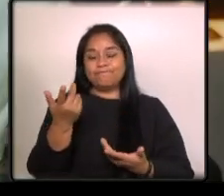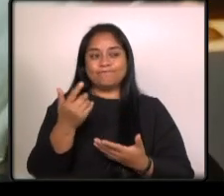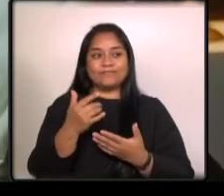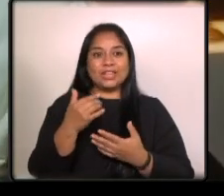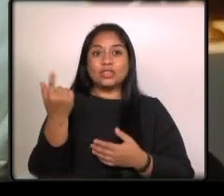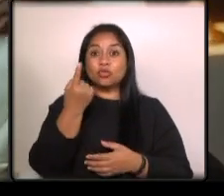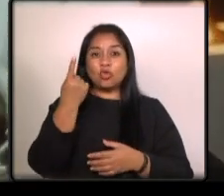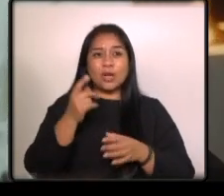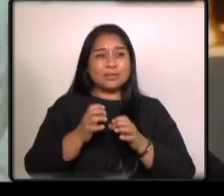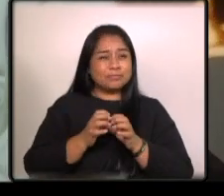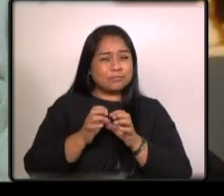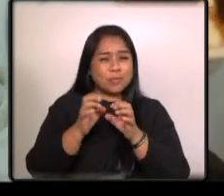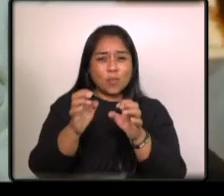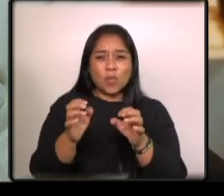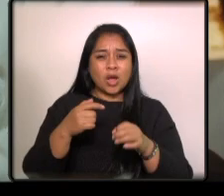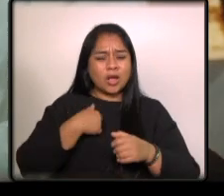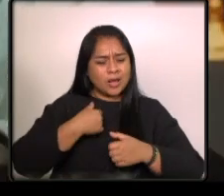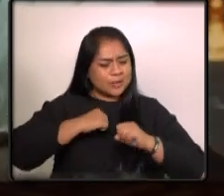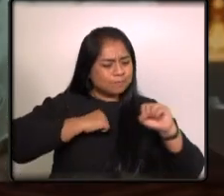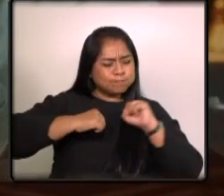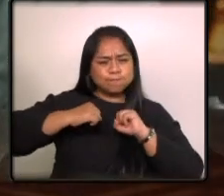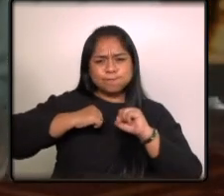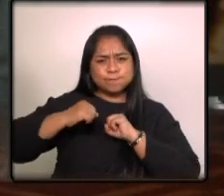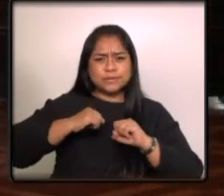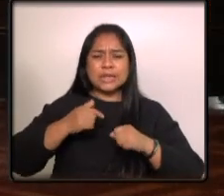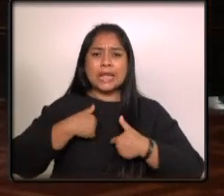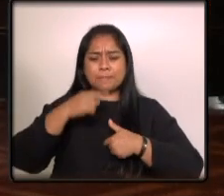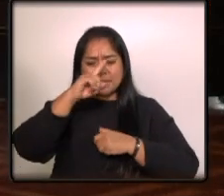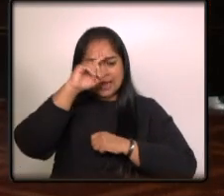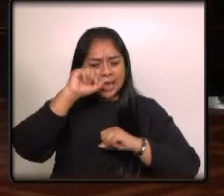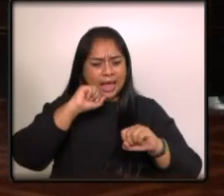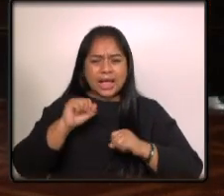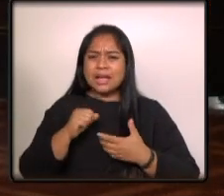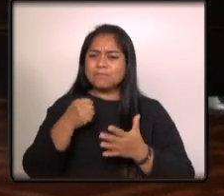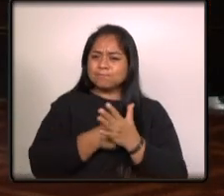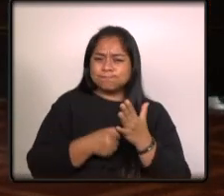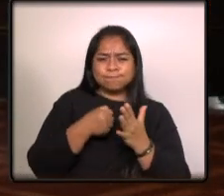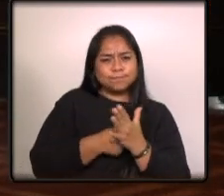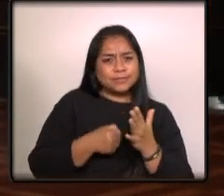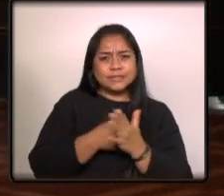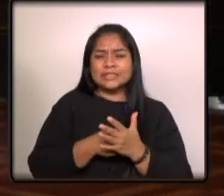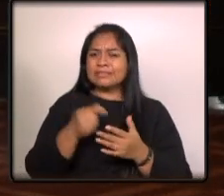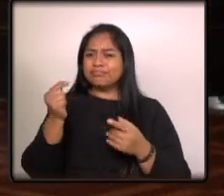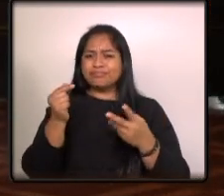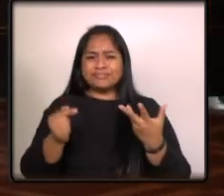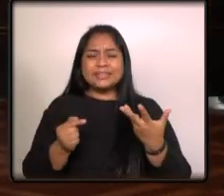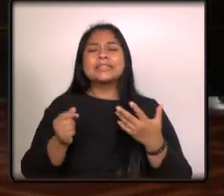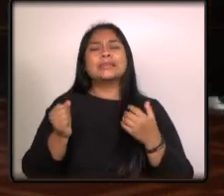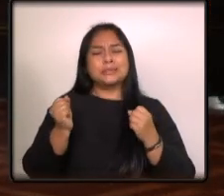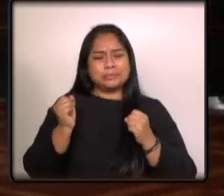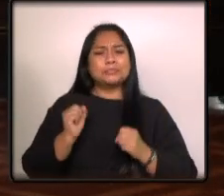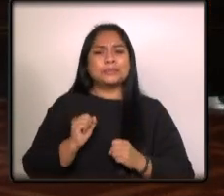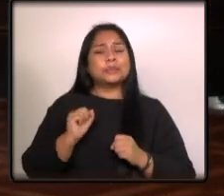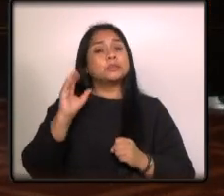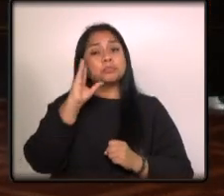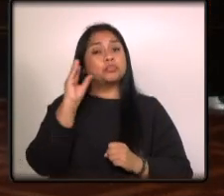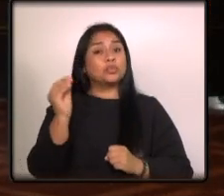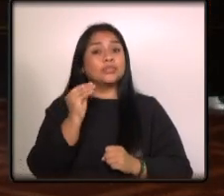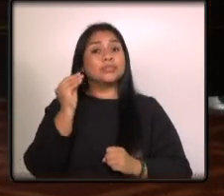todo el esfuerzo que yo he puesto en mi carrera todo el empeño no sé todo vale la pena porque